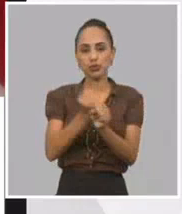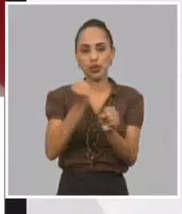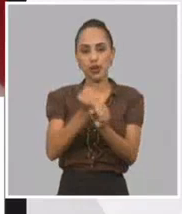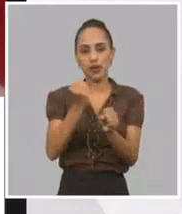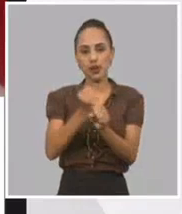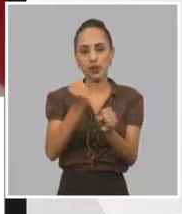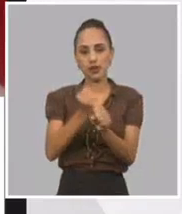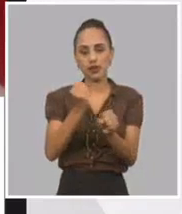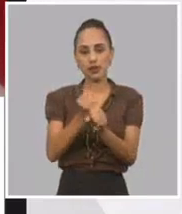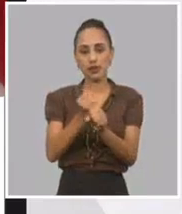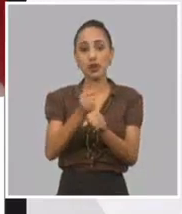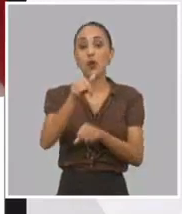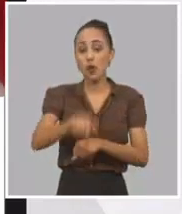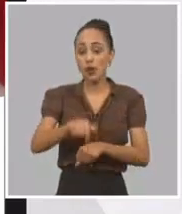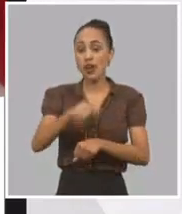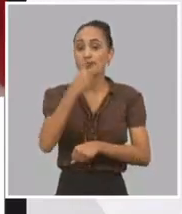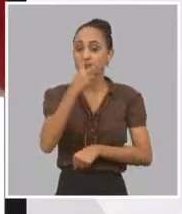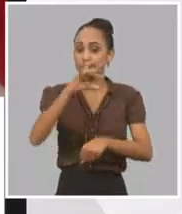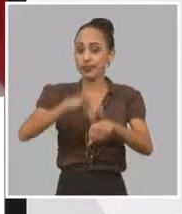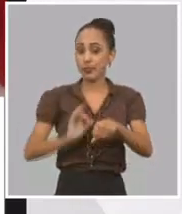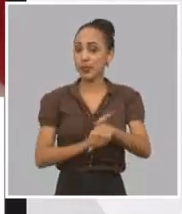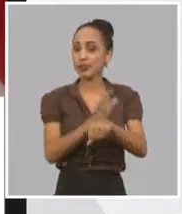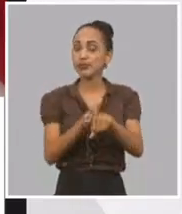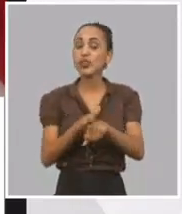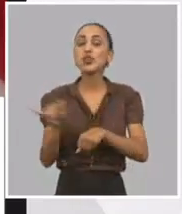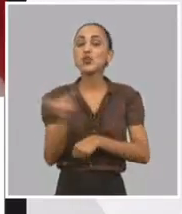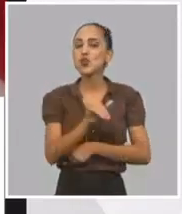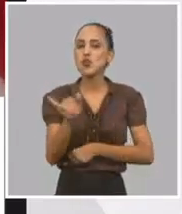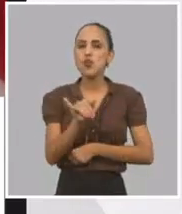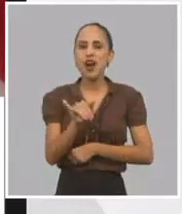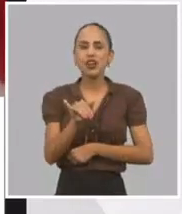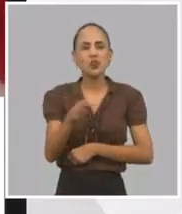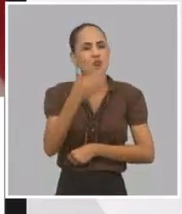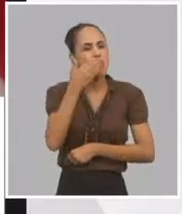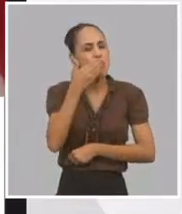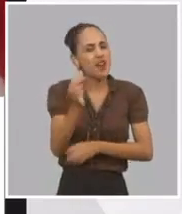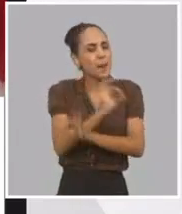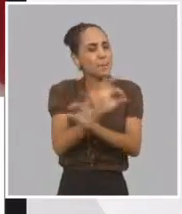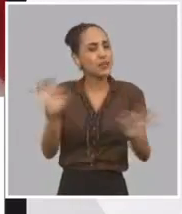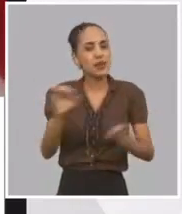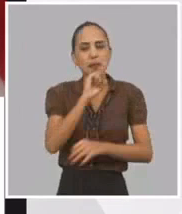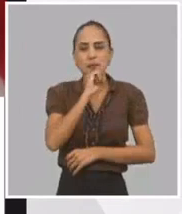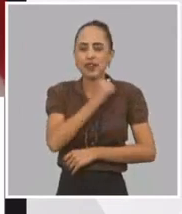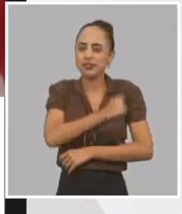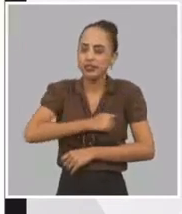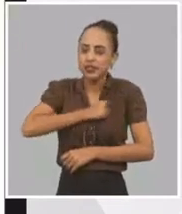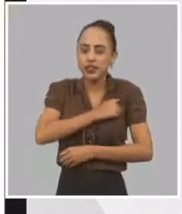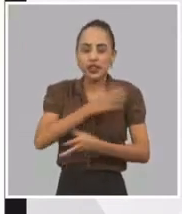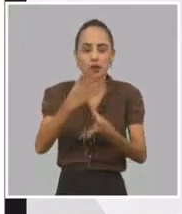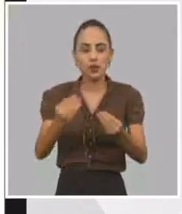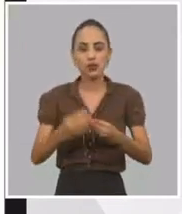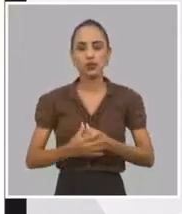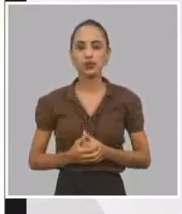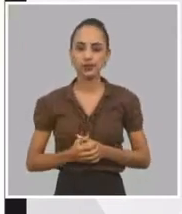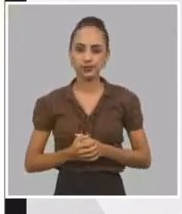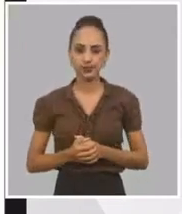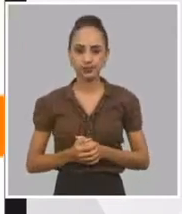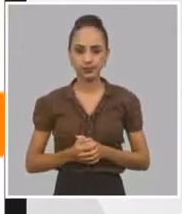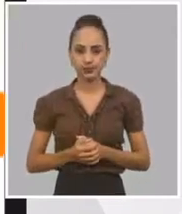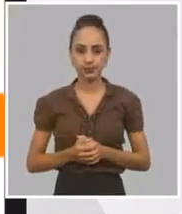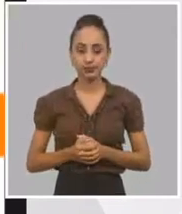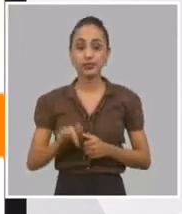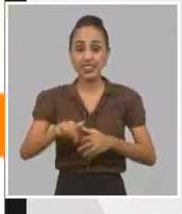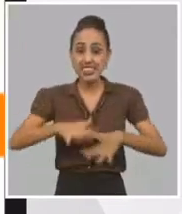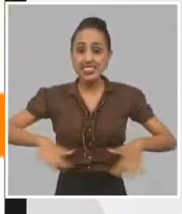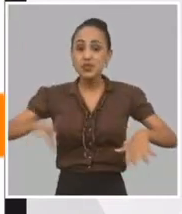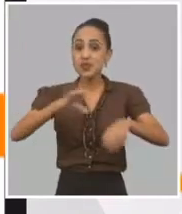has tenido a la COVID y además de eso, a la excelente madre que eres. Te quiero mucho. En esta pandemia hemos